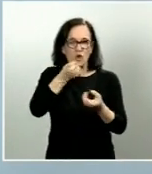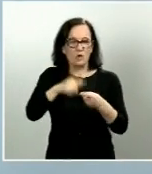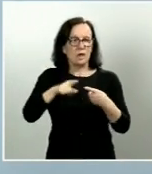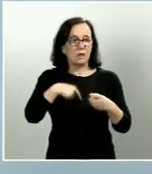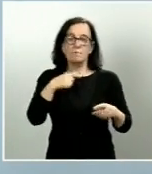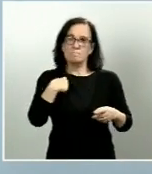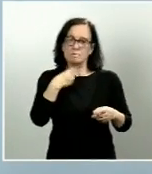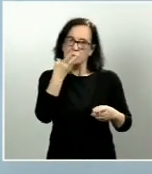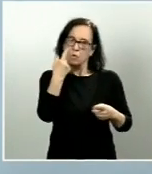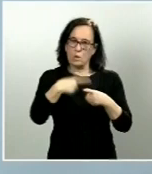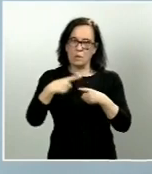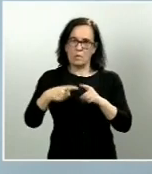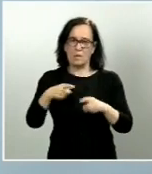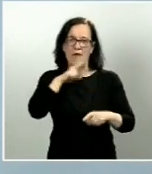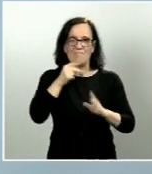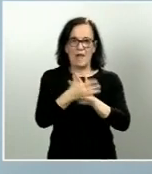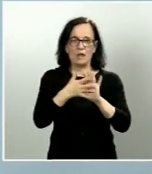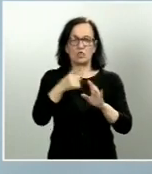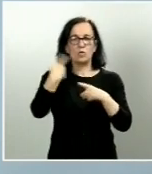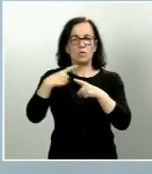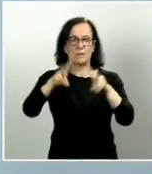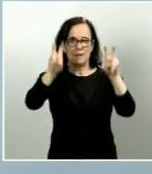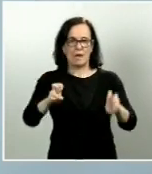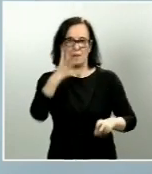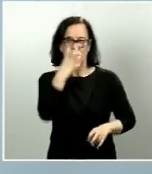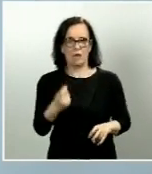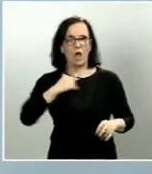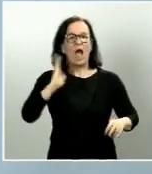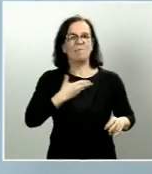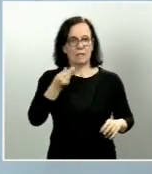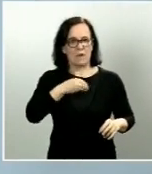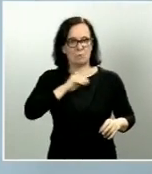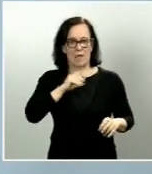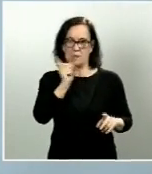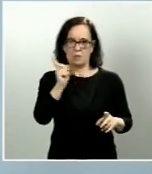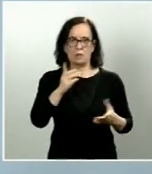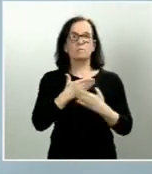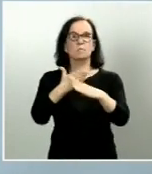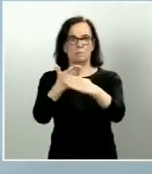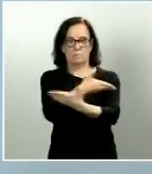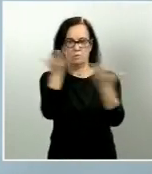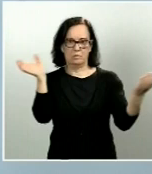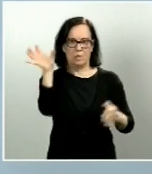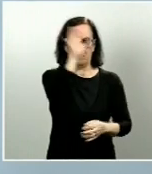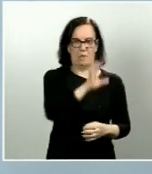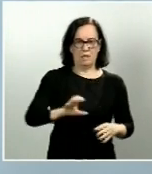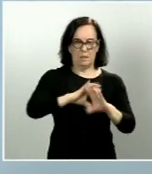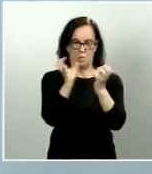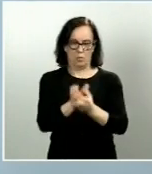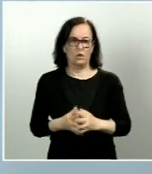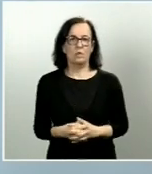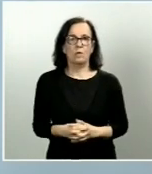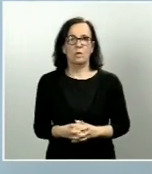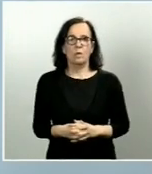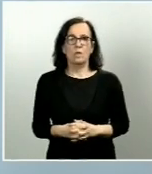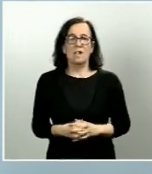que no sólo afecta a España, sino que también afecta al resto de los países del mundo. Y sobre